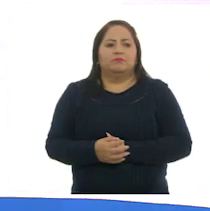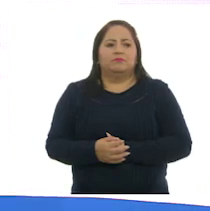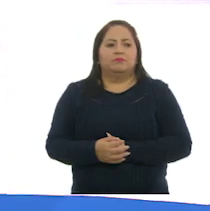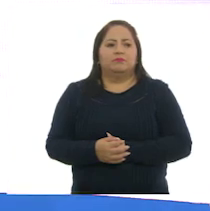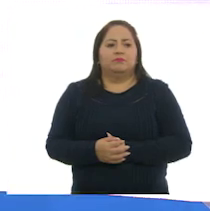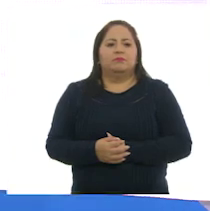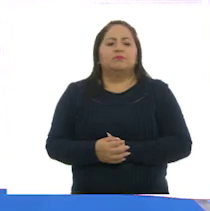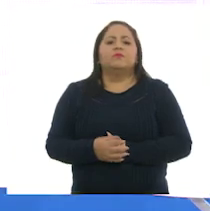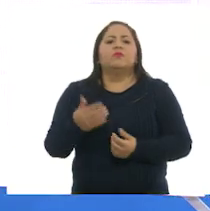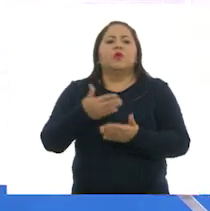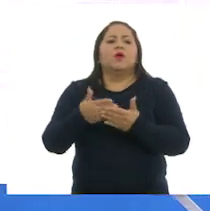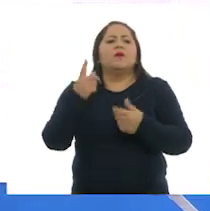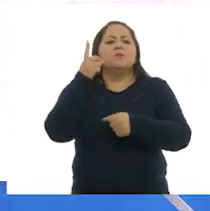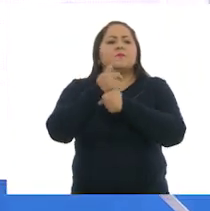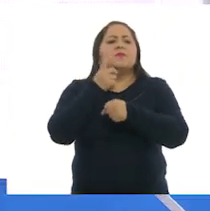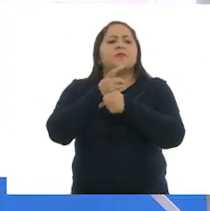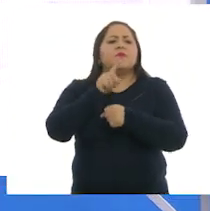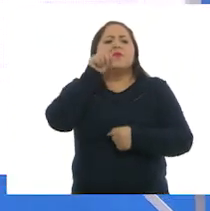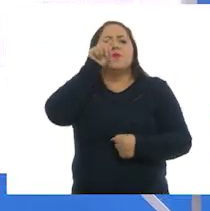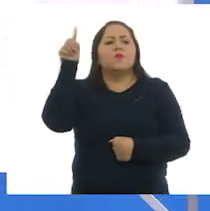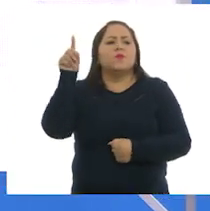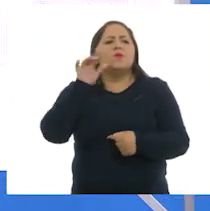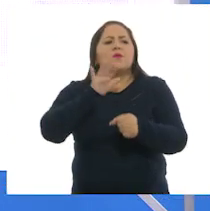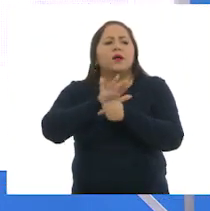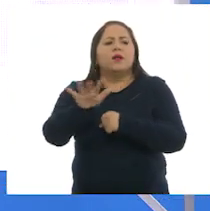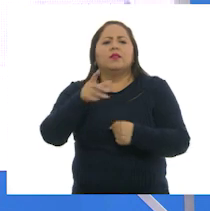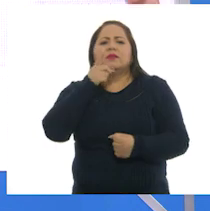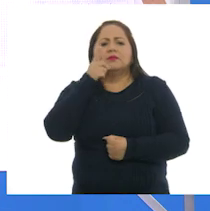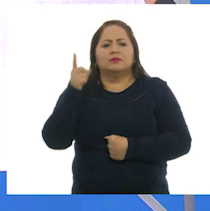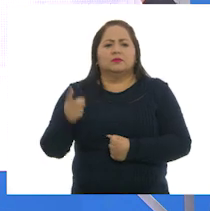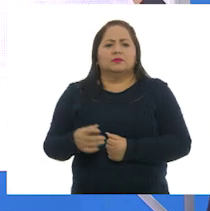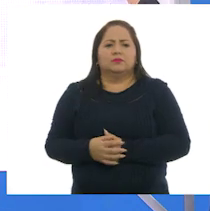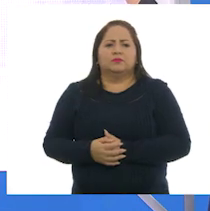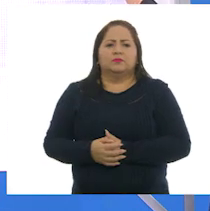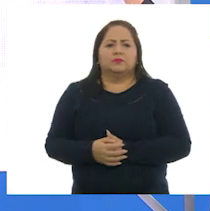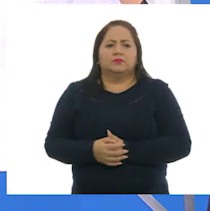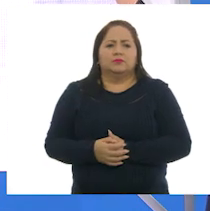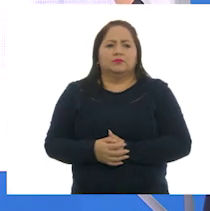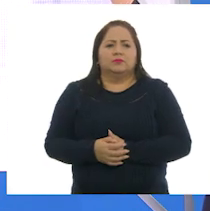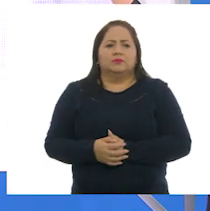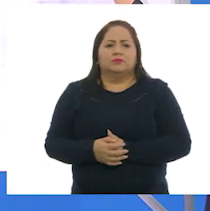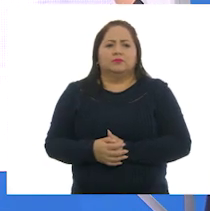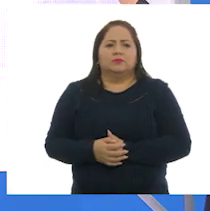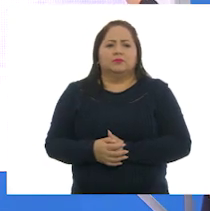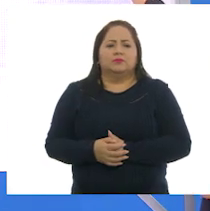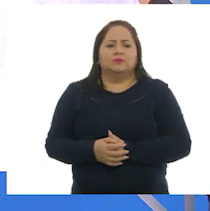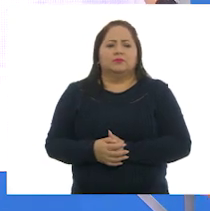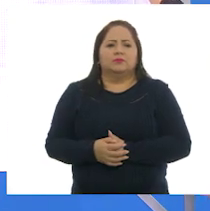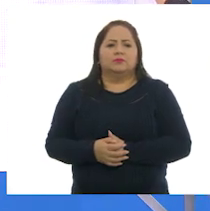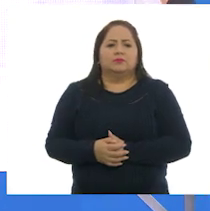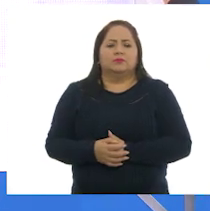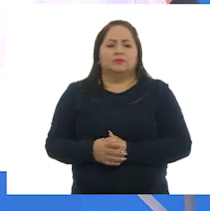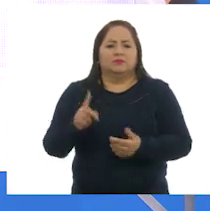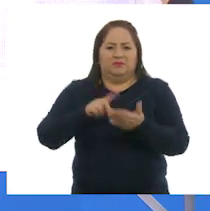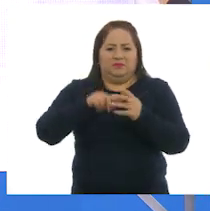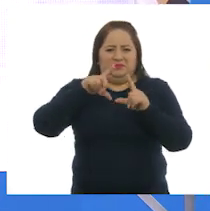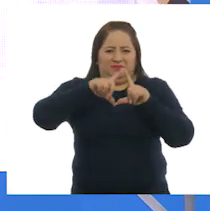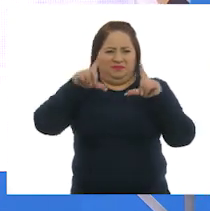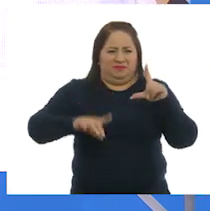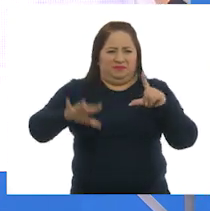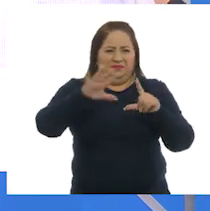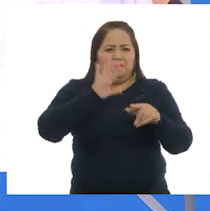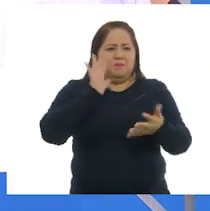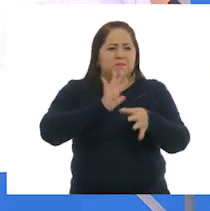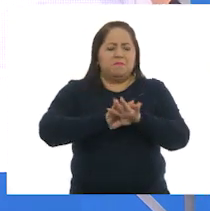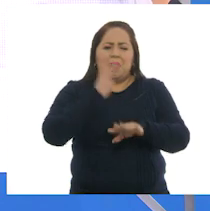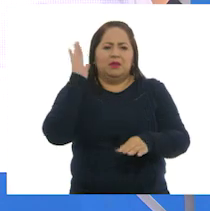Larisa, nos lees el primer rubro, por favor. ¿Este, maestra? Sí. Entidades federativas